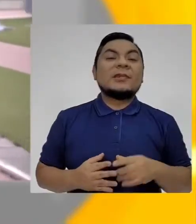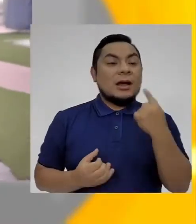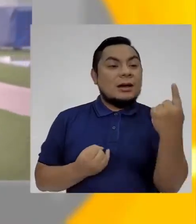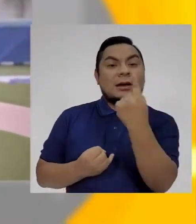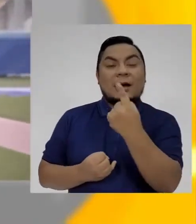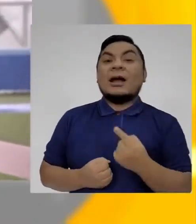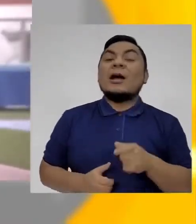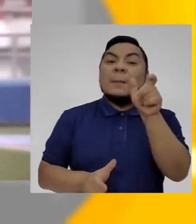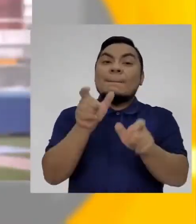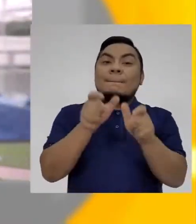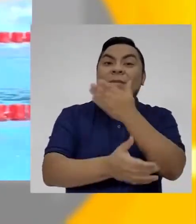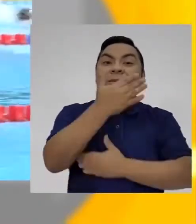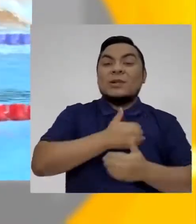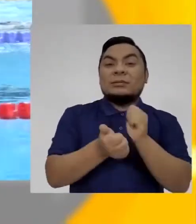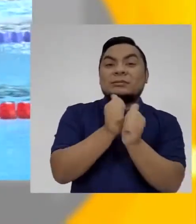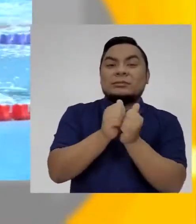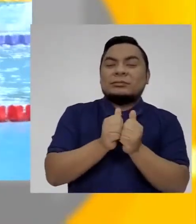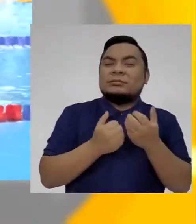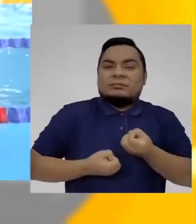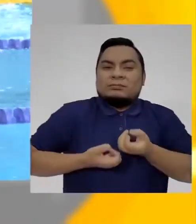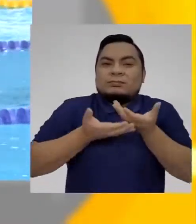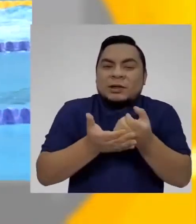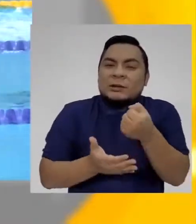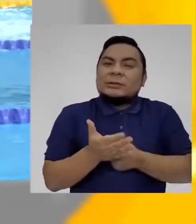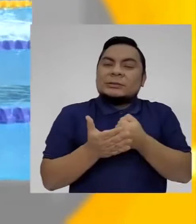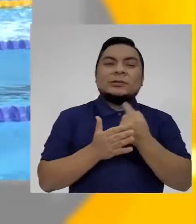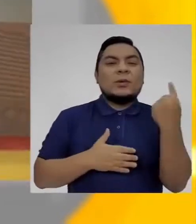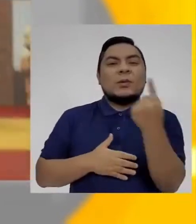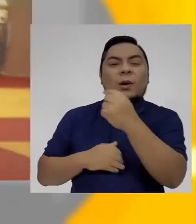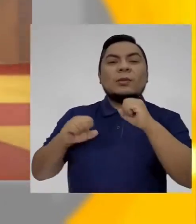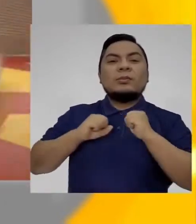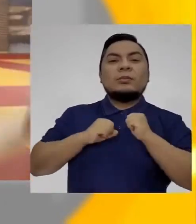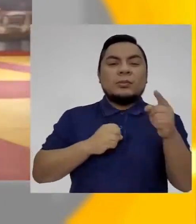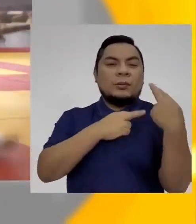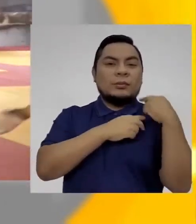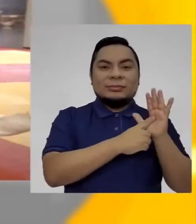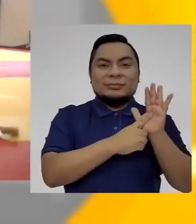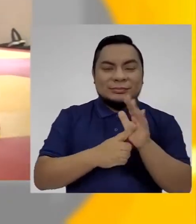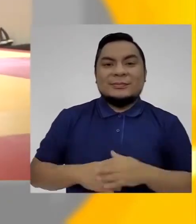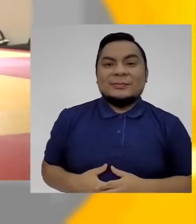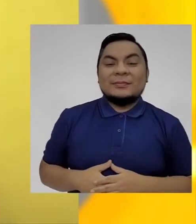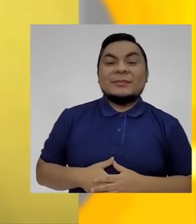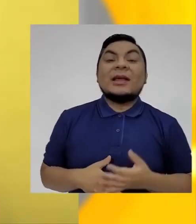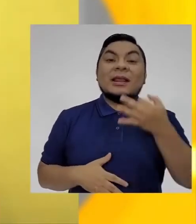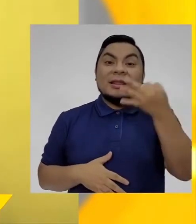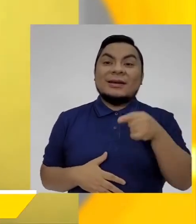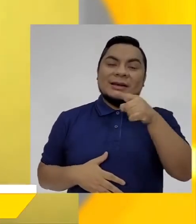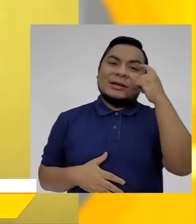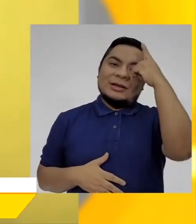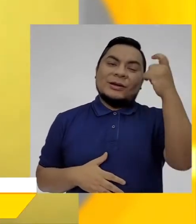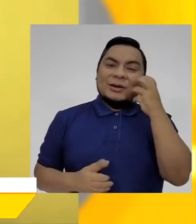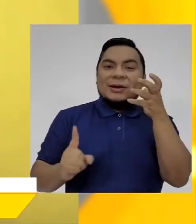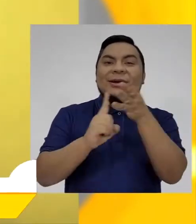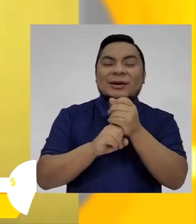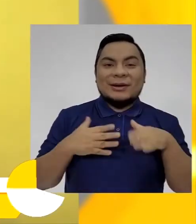Cada participante dejó el todo por el todo en la disciplina que le tocó representarnos La verdad que es un